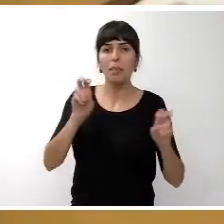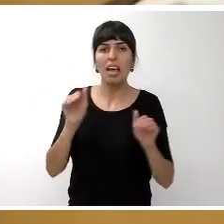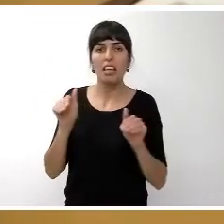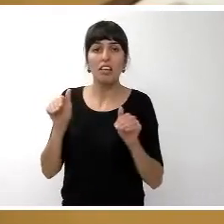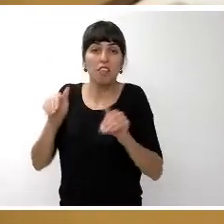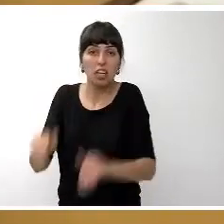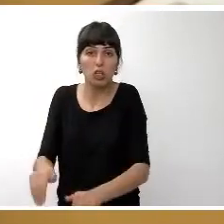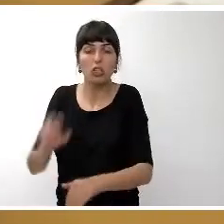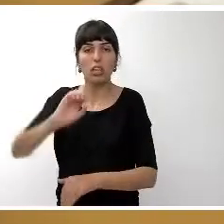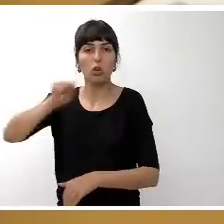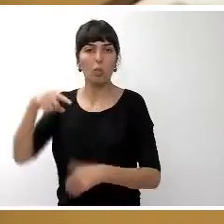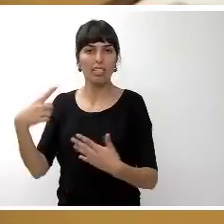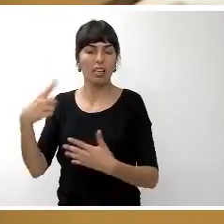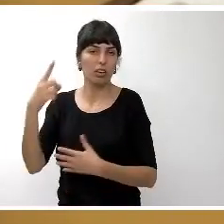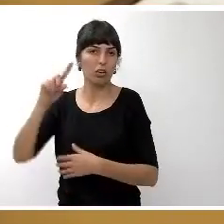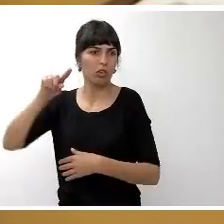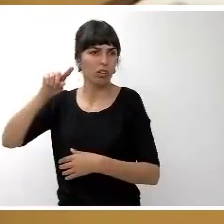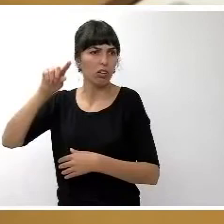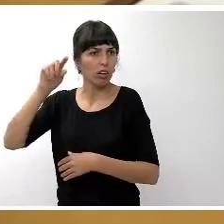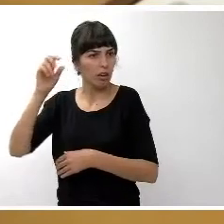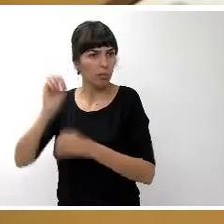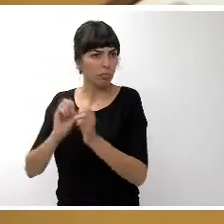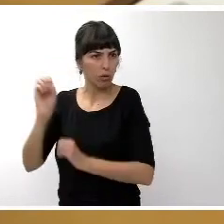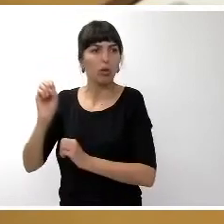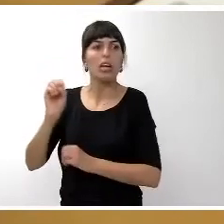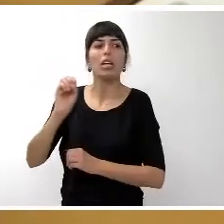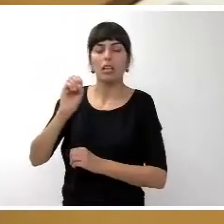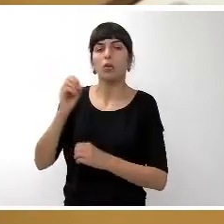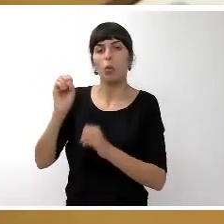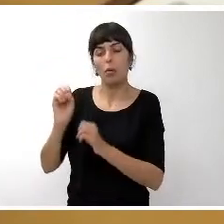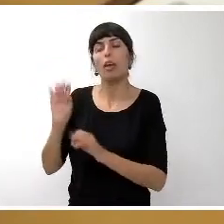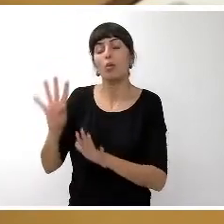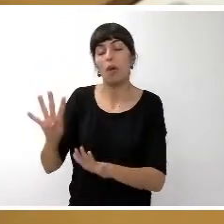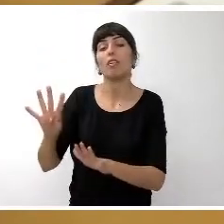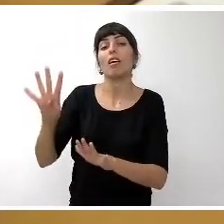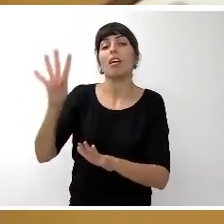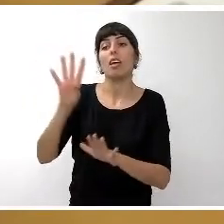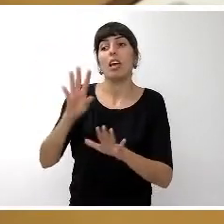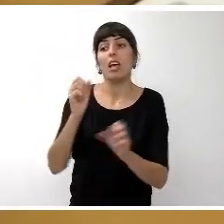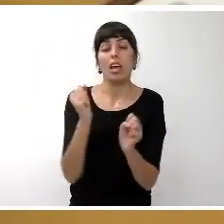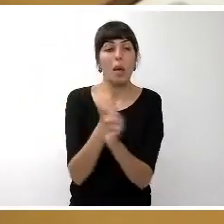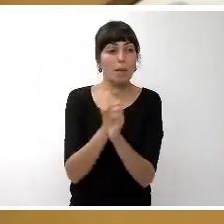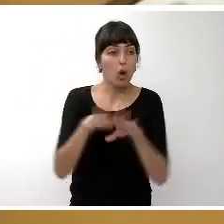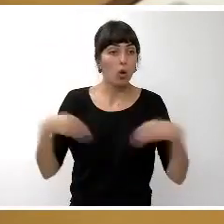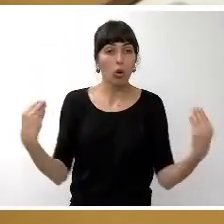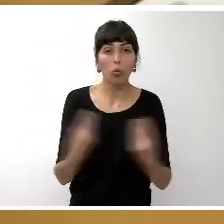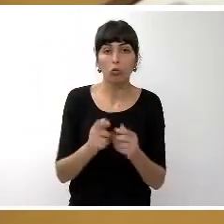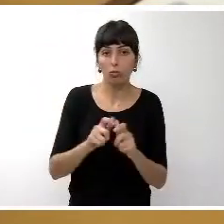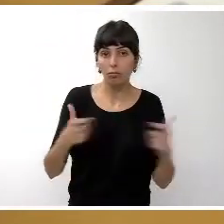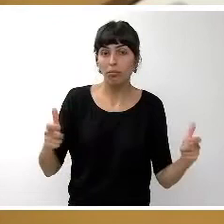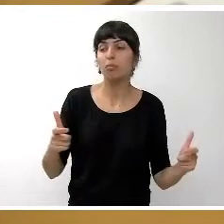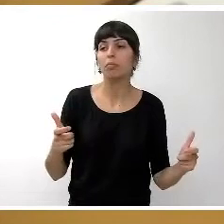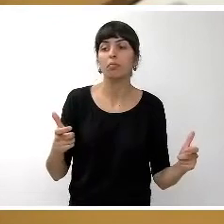la caída del desempleo en torno a dos puntos de la economía canarias destaca de este informe el